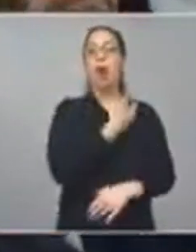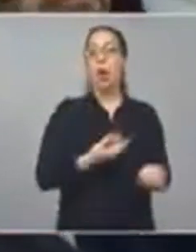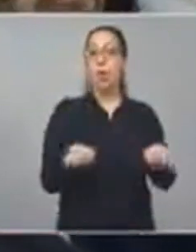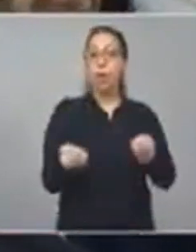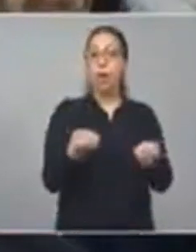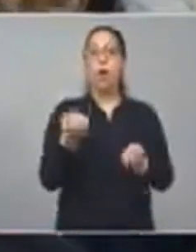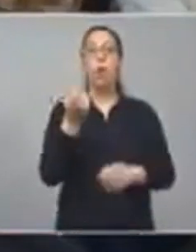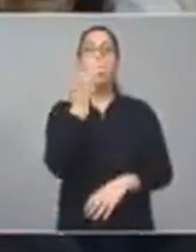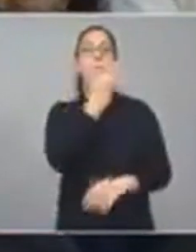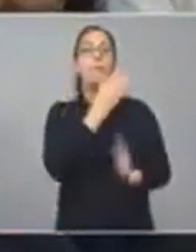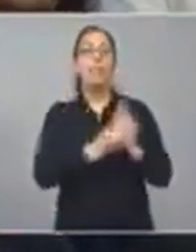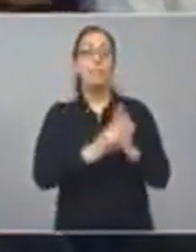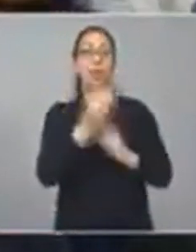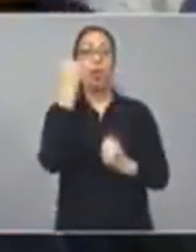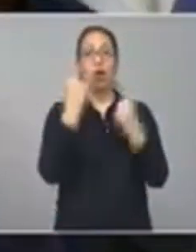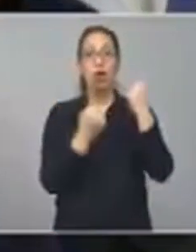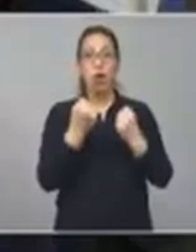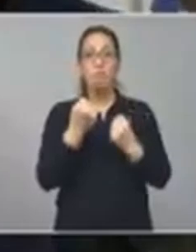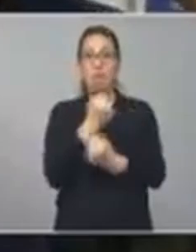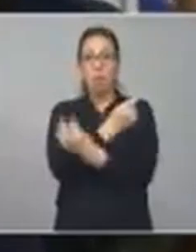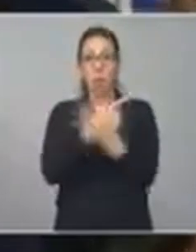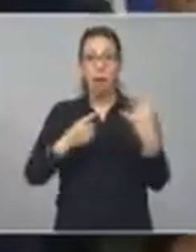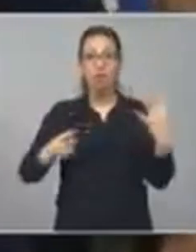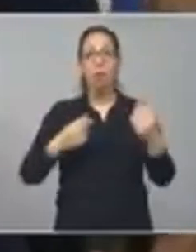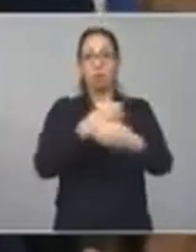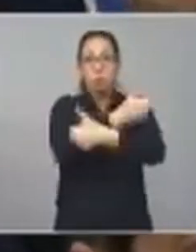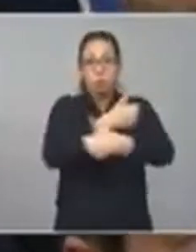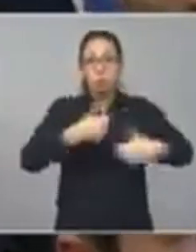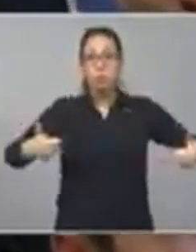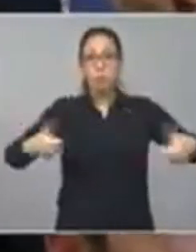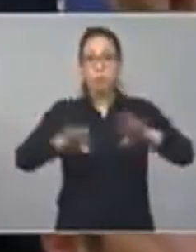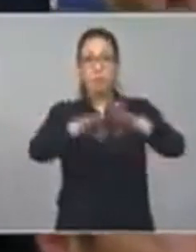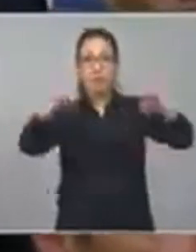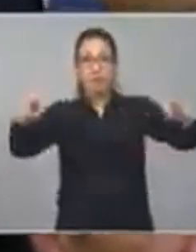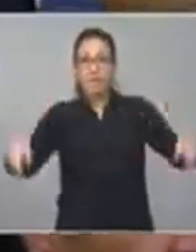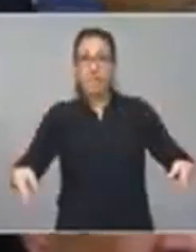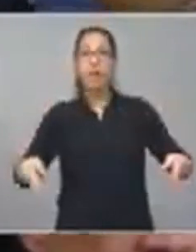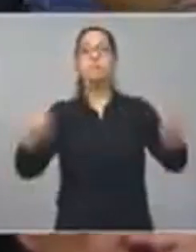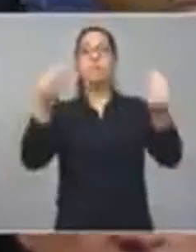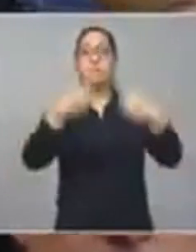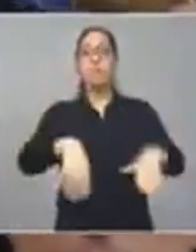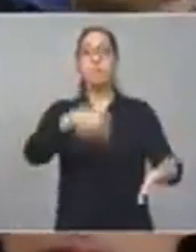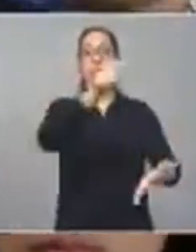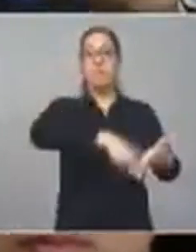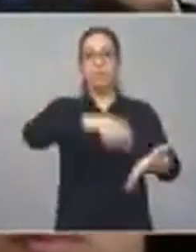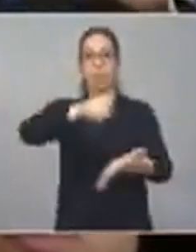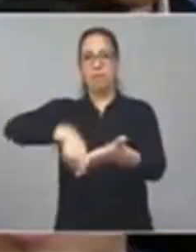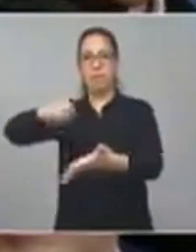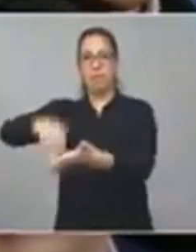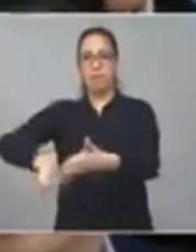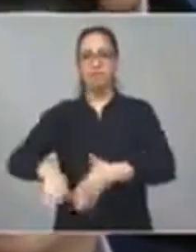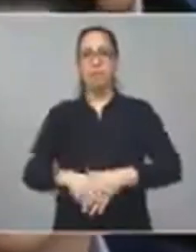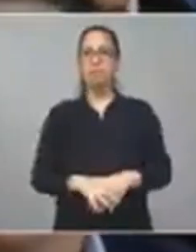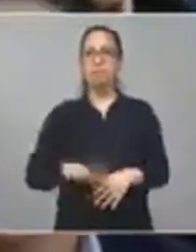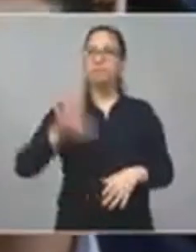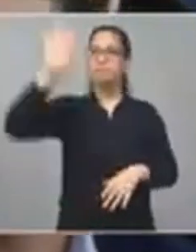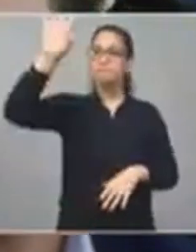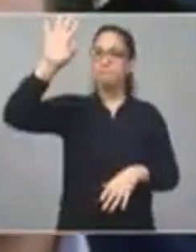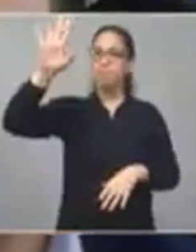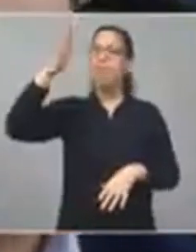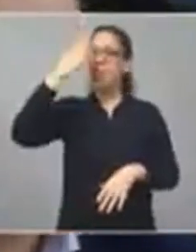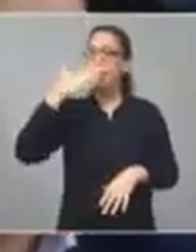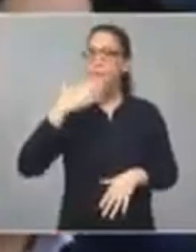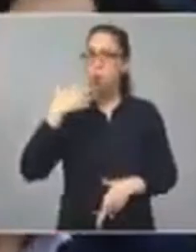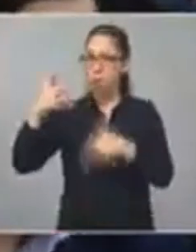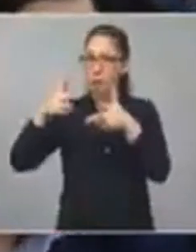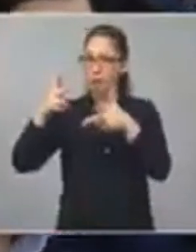Economía a ubicarse delante de la mesa para comenzar con las firmas. Sí. No, voy a hablar después.